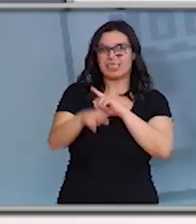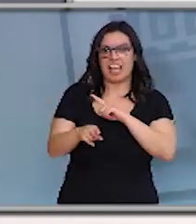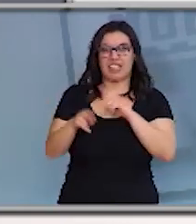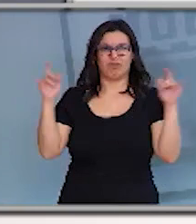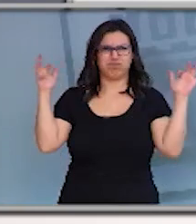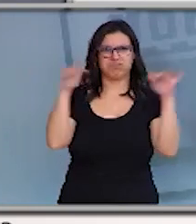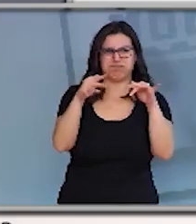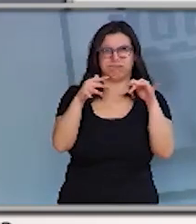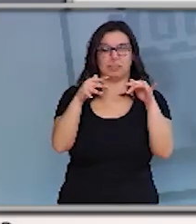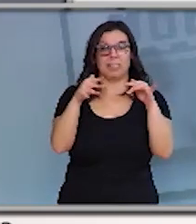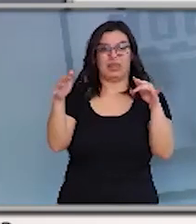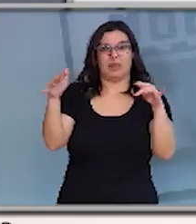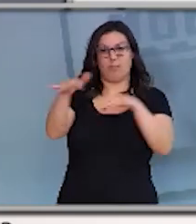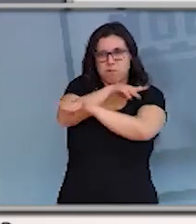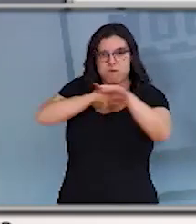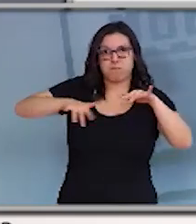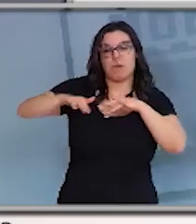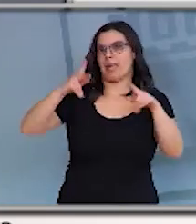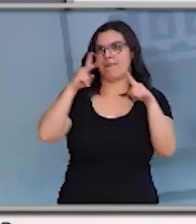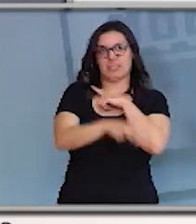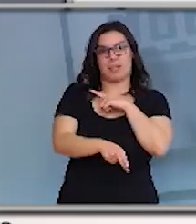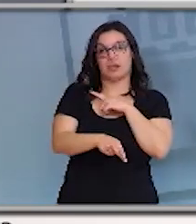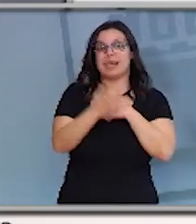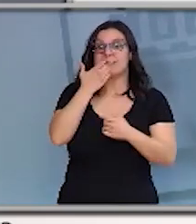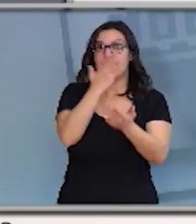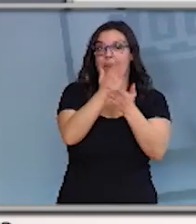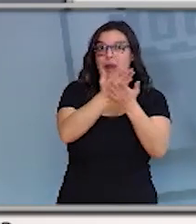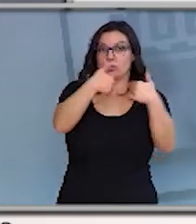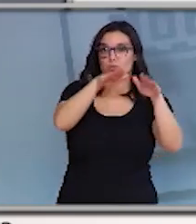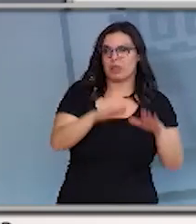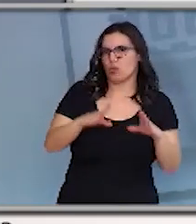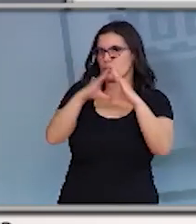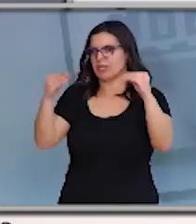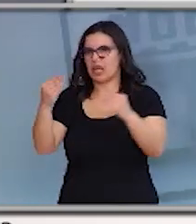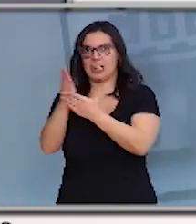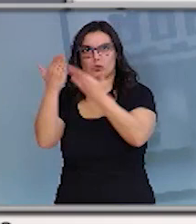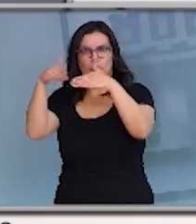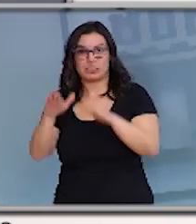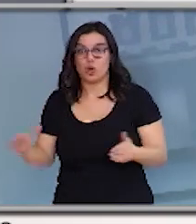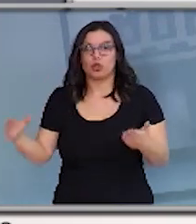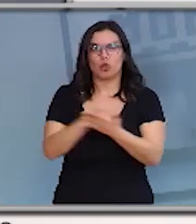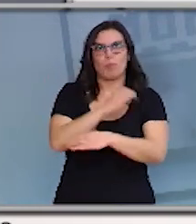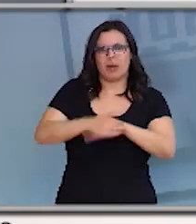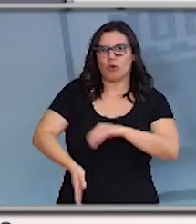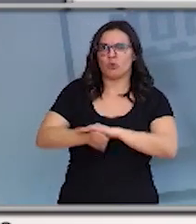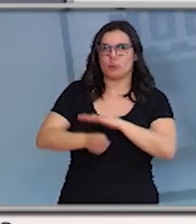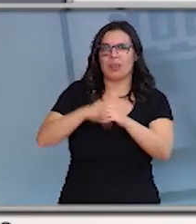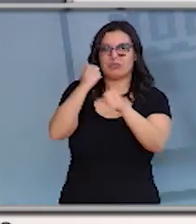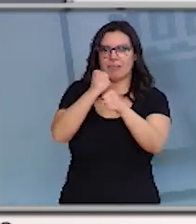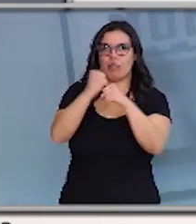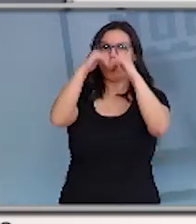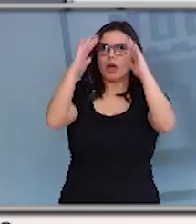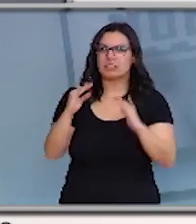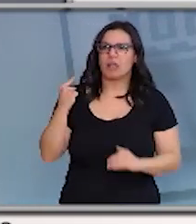evidentemente, se hemos suspendido as clases e a universidade, é para que sigamos trabajando en nosos